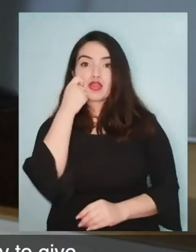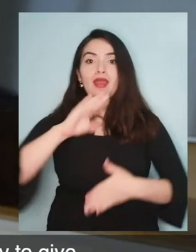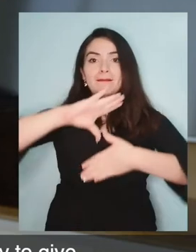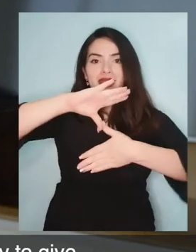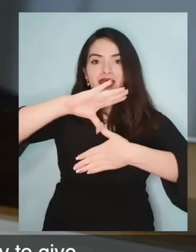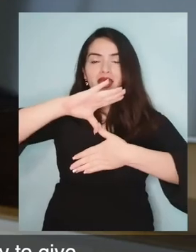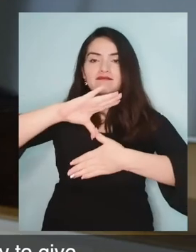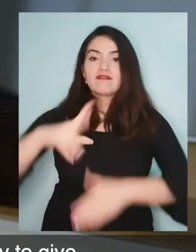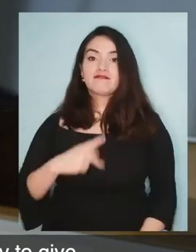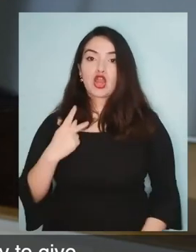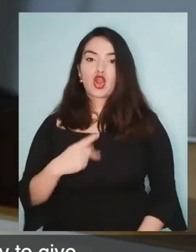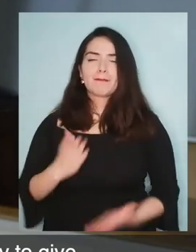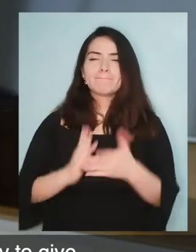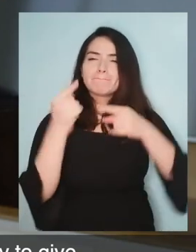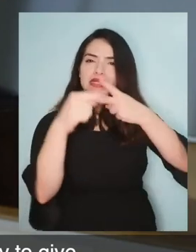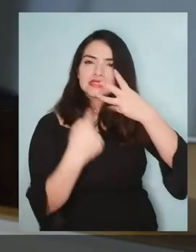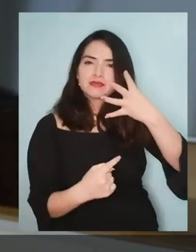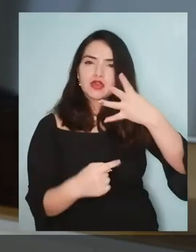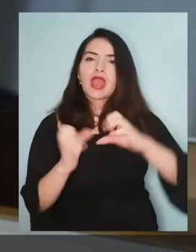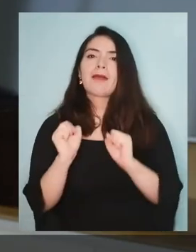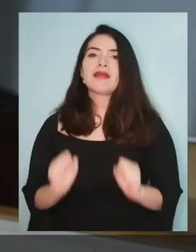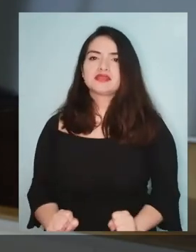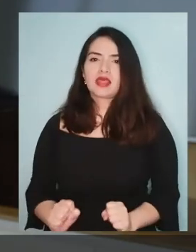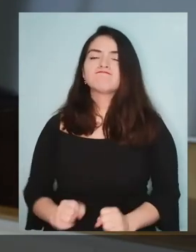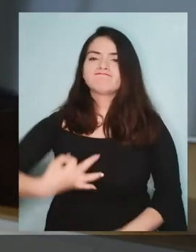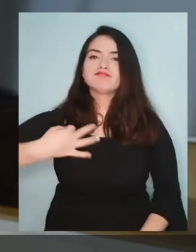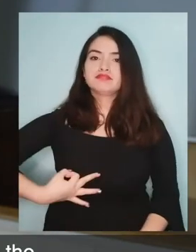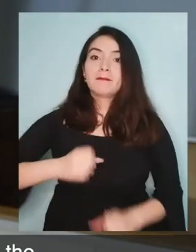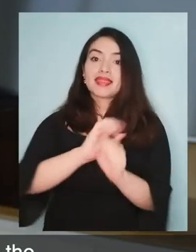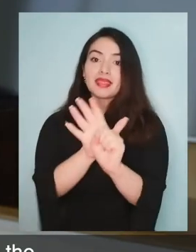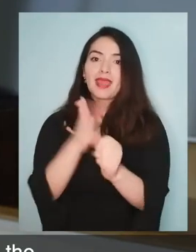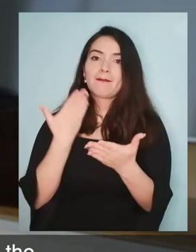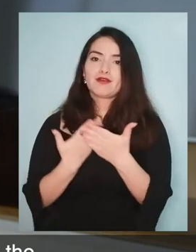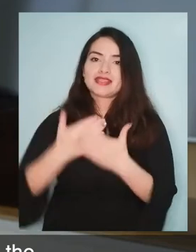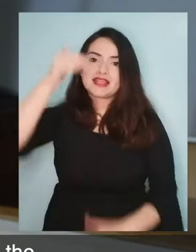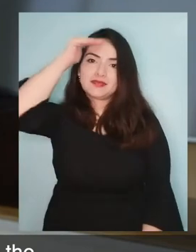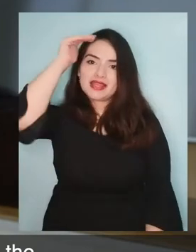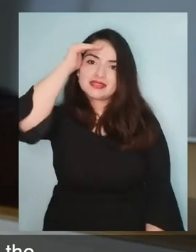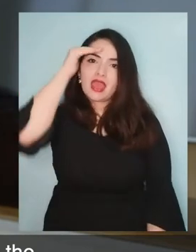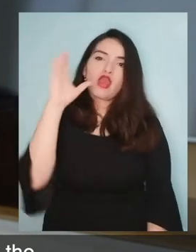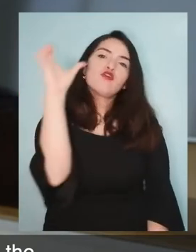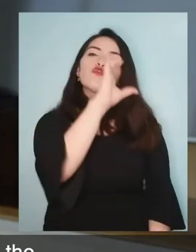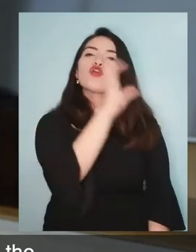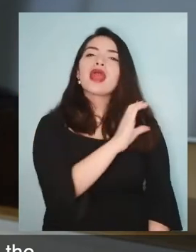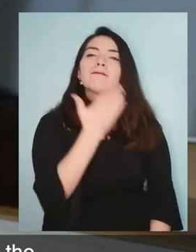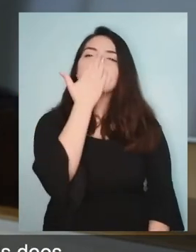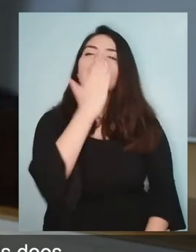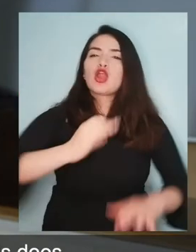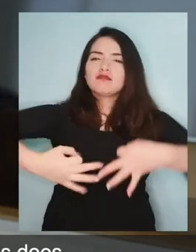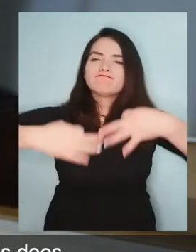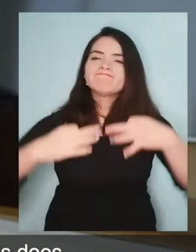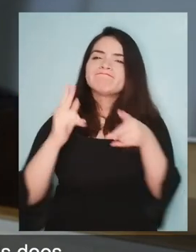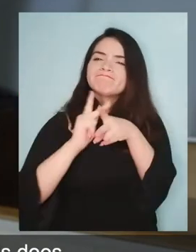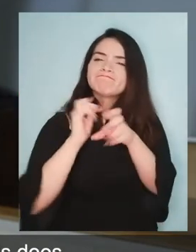reparatoria de los derechos humanos de las Américas, sus valores y principios y la capacidad para hacerlos efectivos. De la pandemia es necesario aprovechar su experiencia buscando